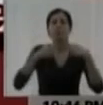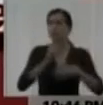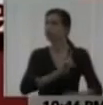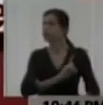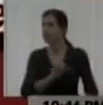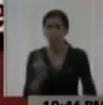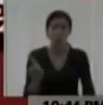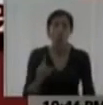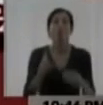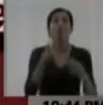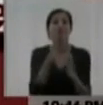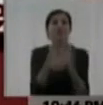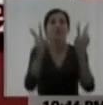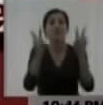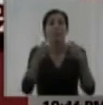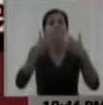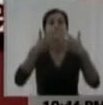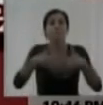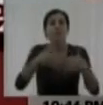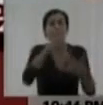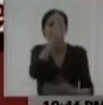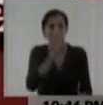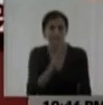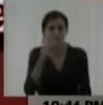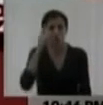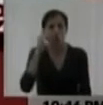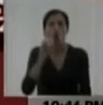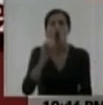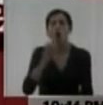por Odebrecht. Que está hasta aquí, ¿ve?